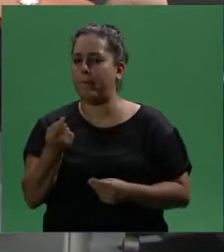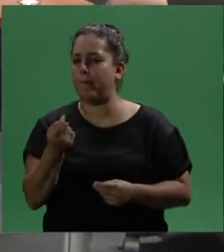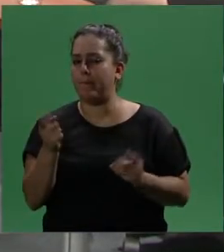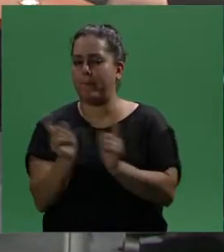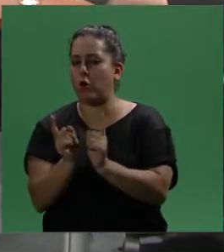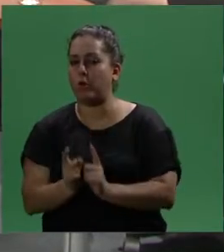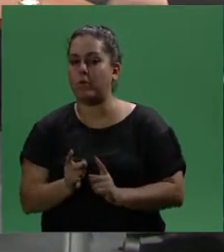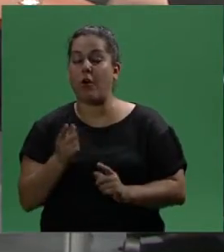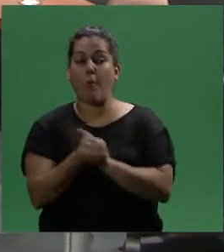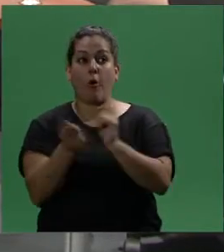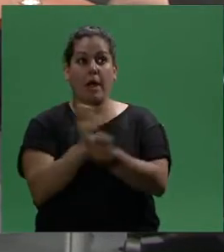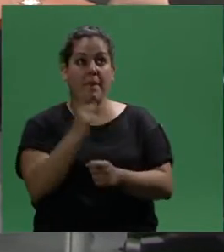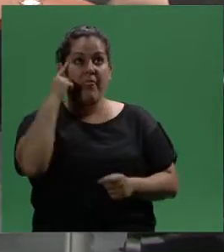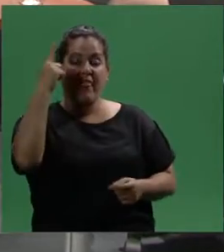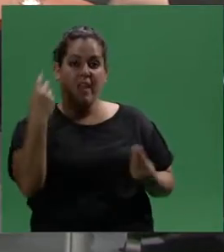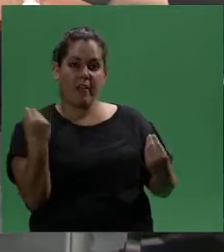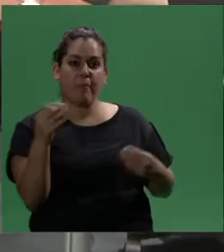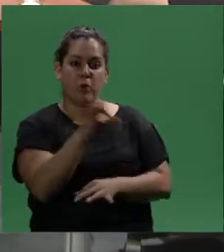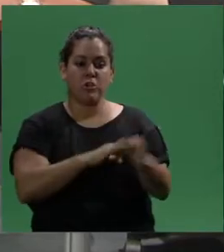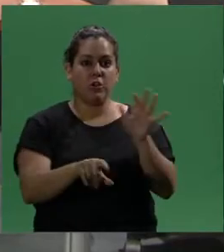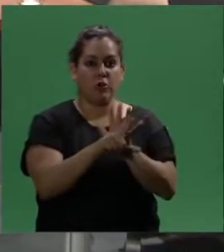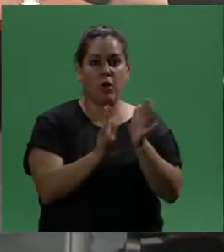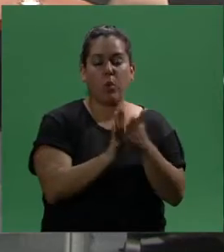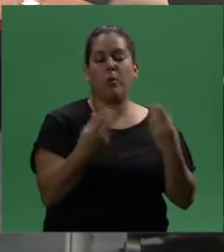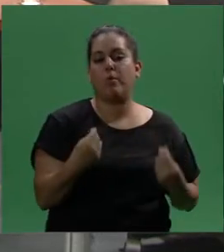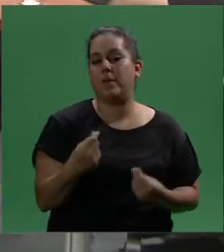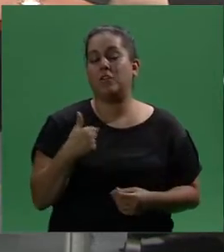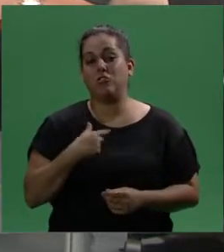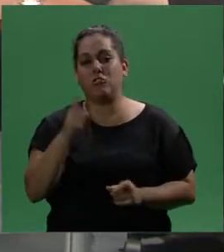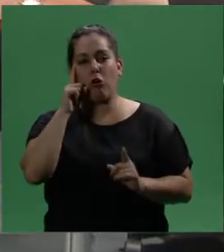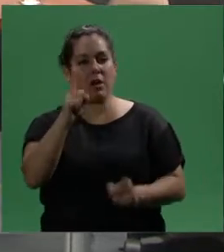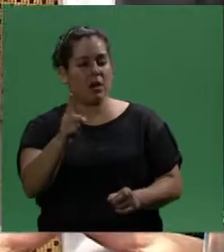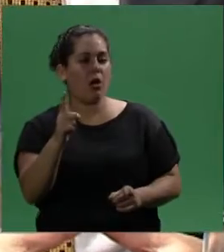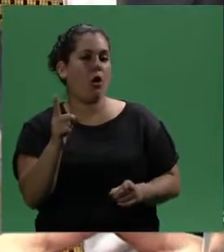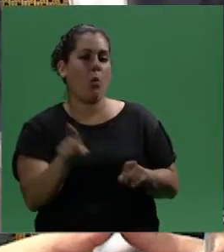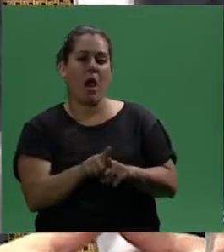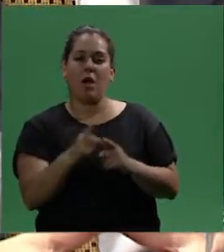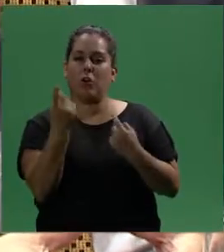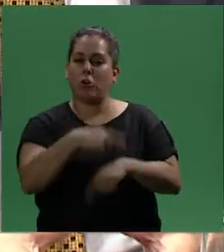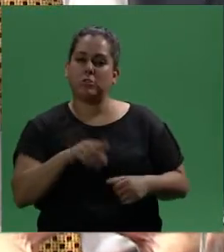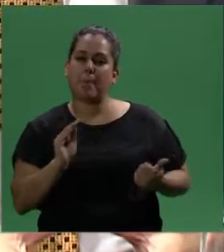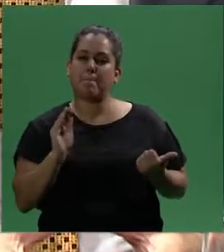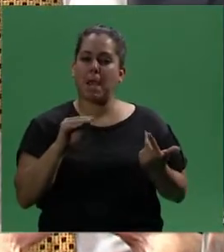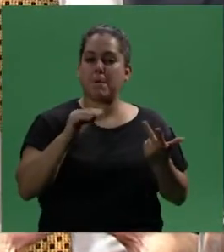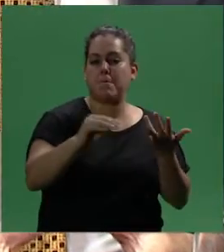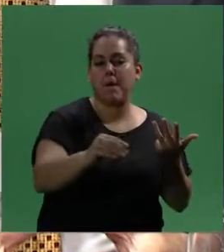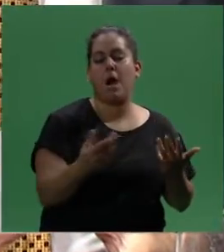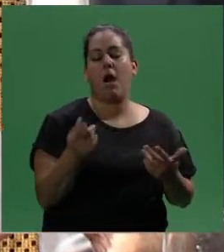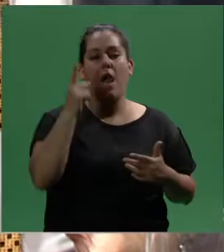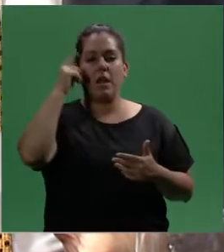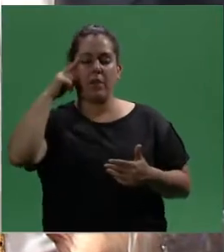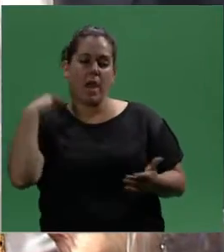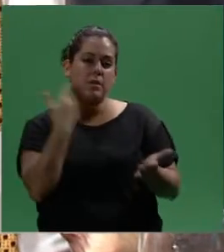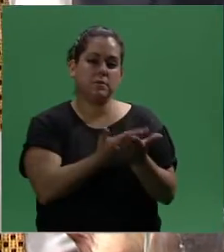palabras. ¿Cómo cambia el paradigma? Paradigma con este nuevo proyecto, exacto. Y yo creo que todo lo que se suma, todo lo que se aporte,